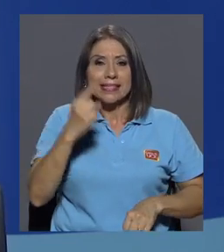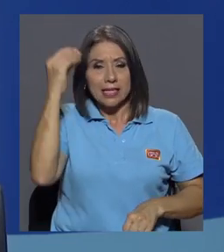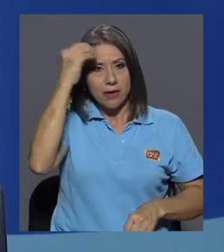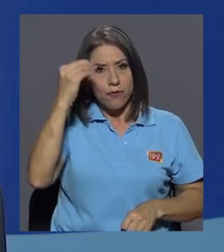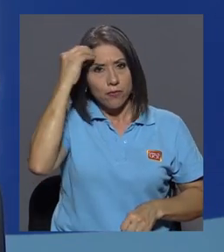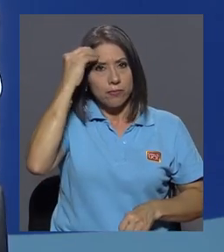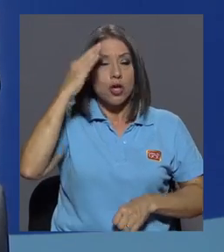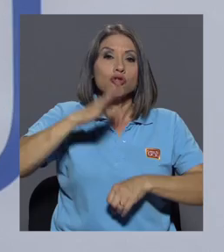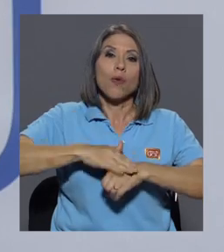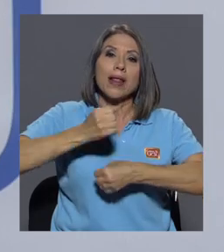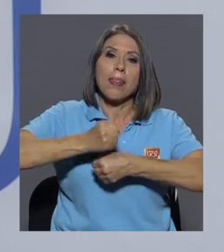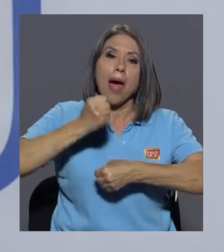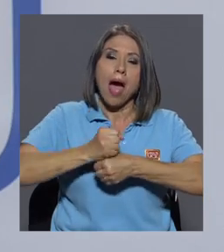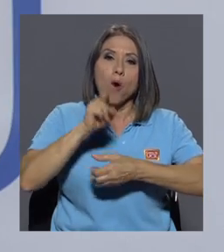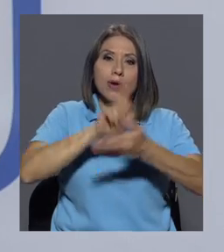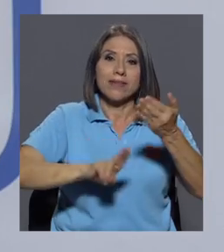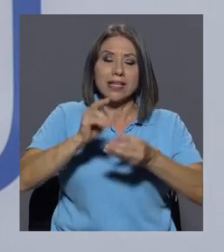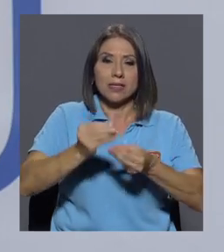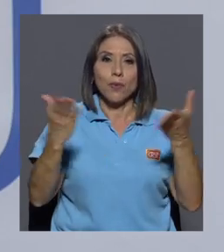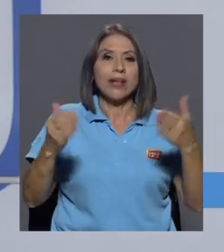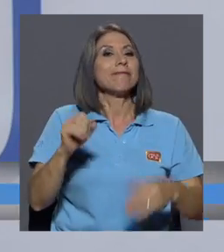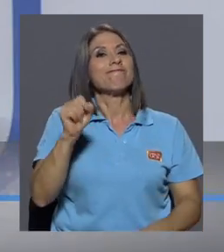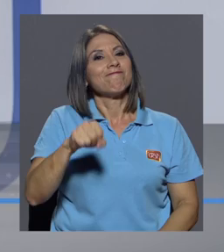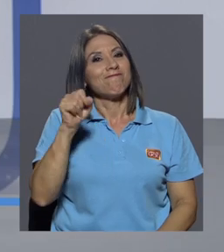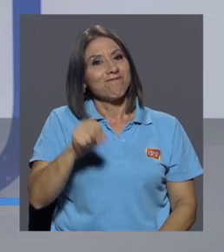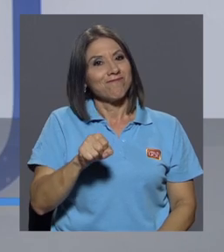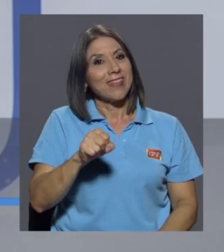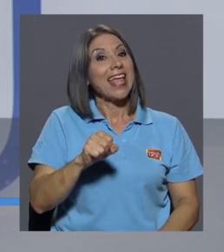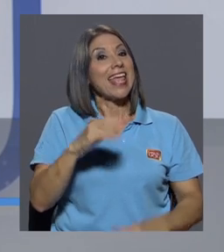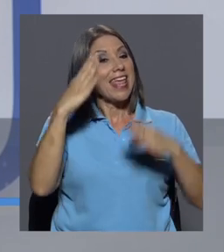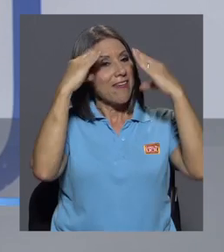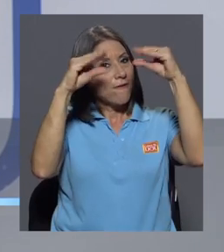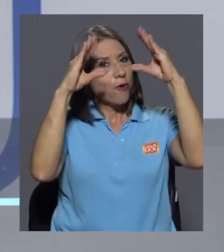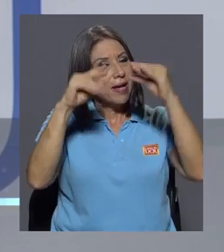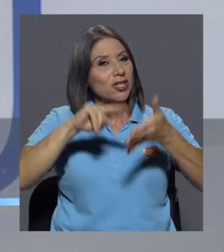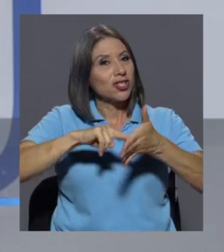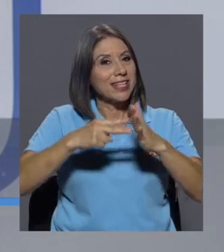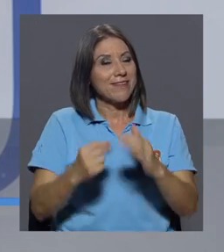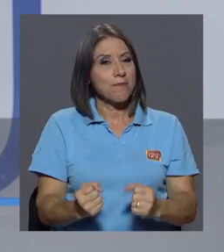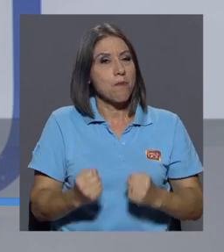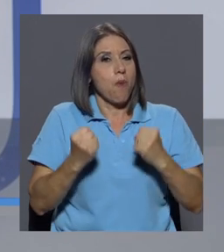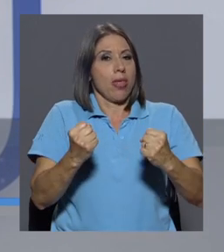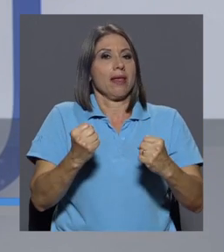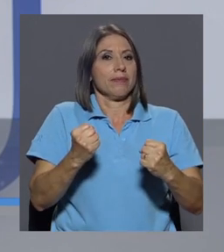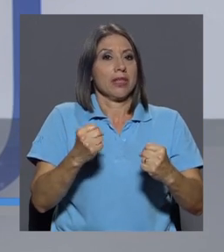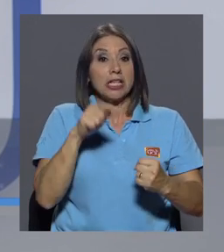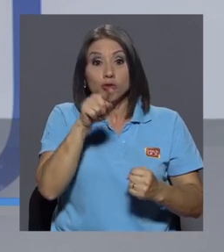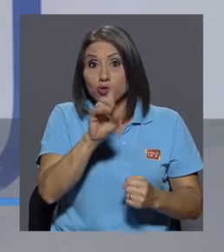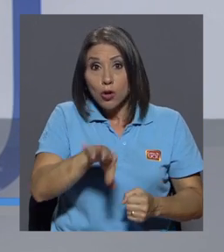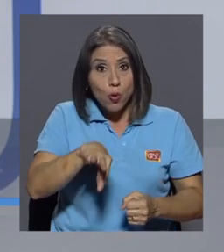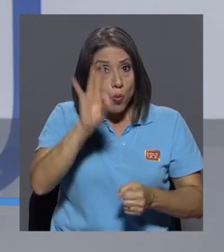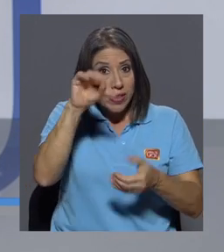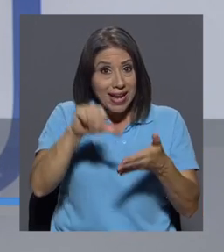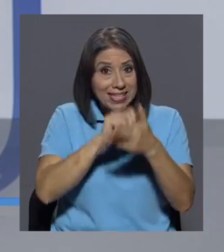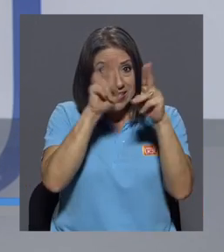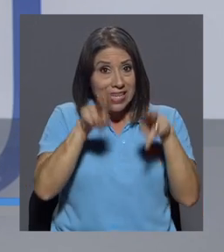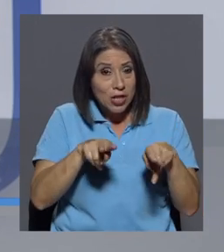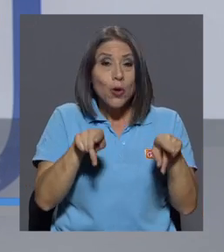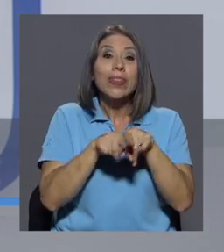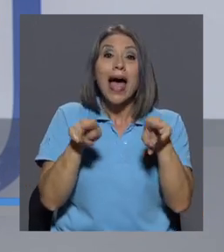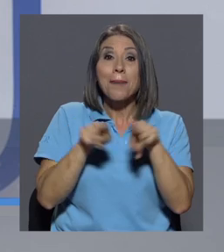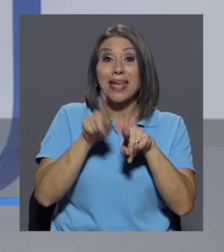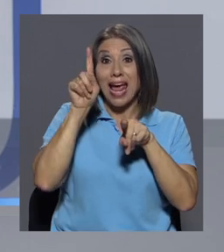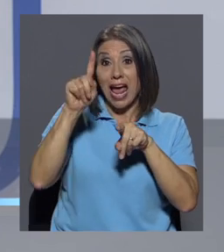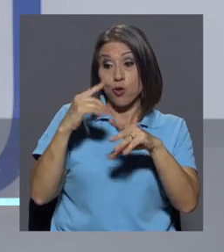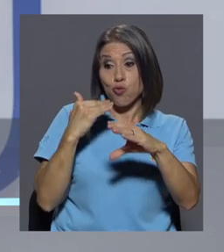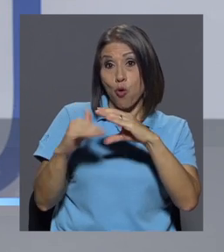lo que hacemos las universidades públicas. Como bien lo decís, la información es poder, ¿verdad? Entonces, lo que no encuentren en el sitio, también se establece un formulario, un correo